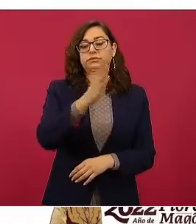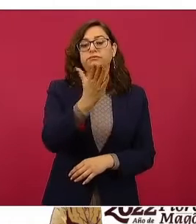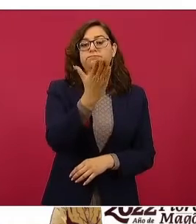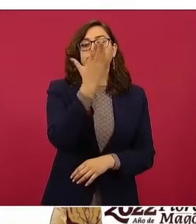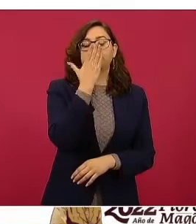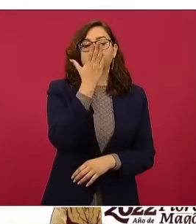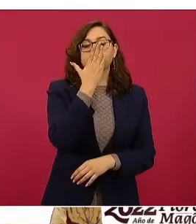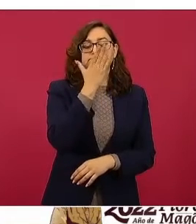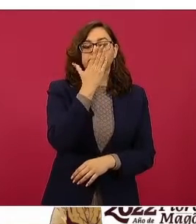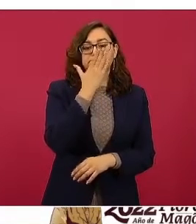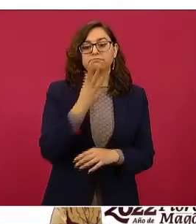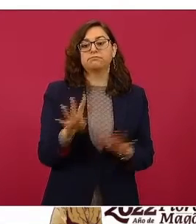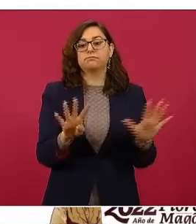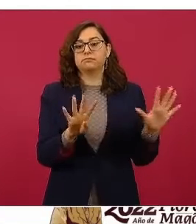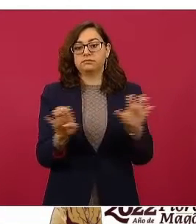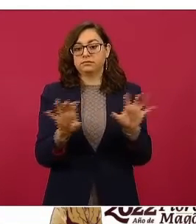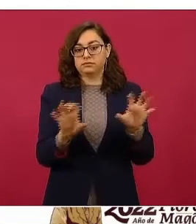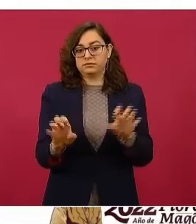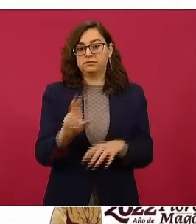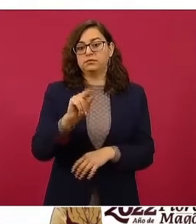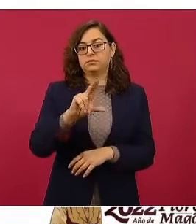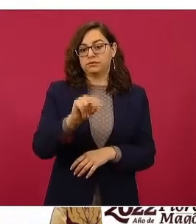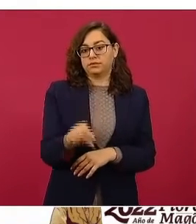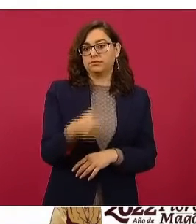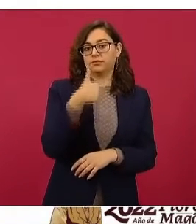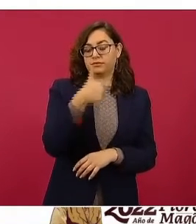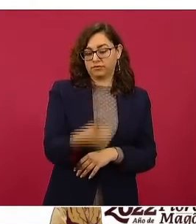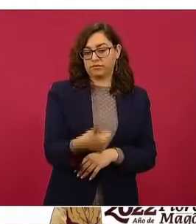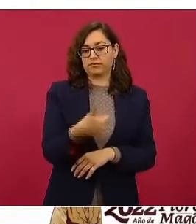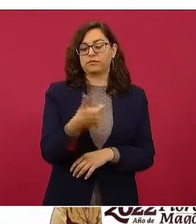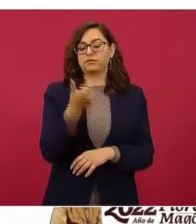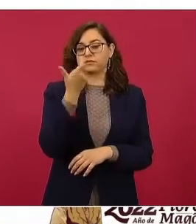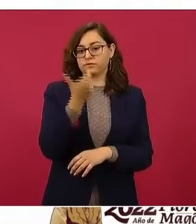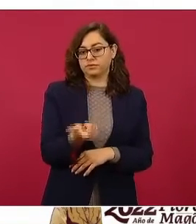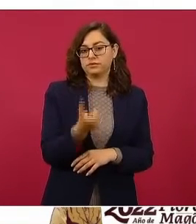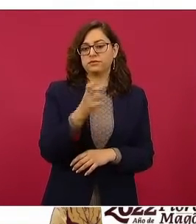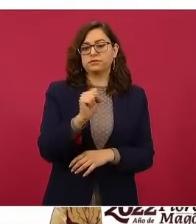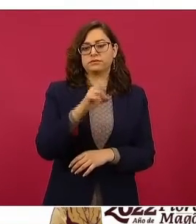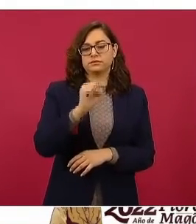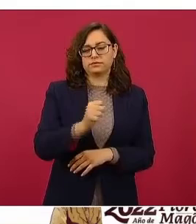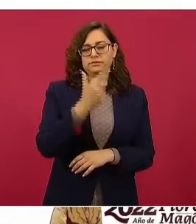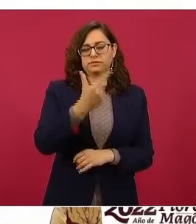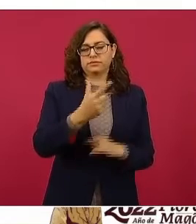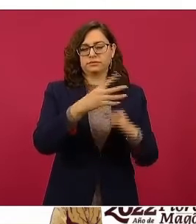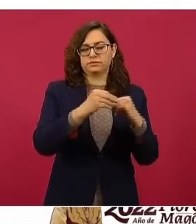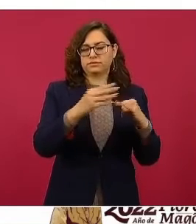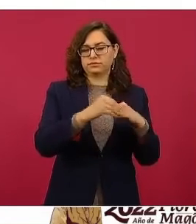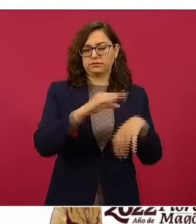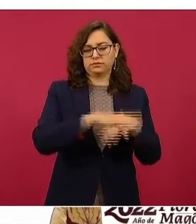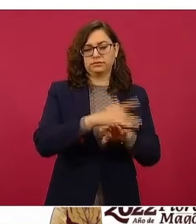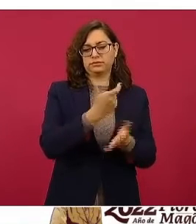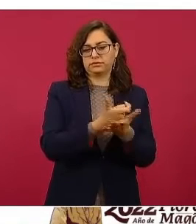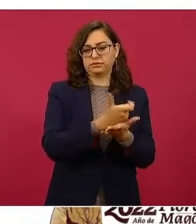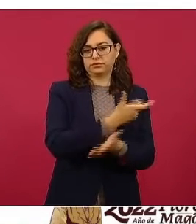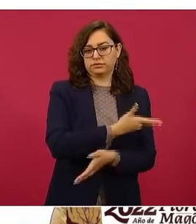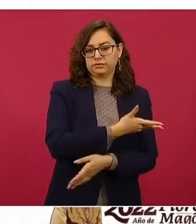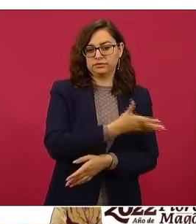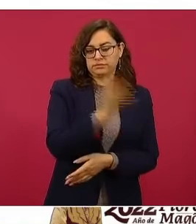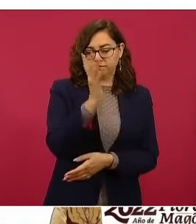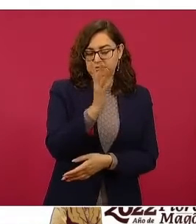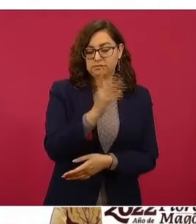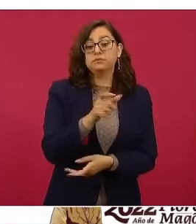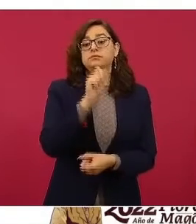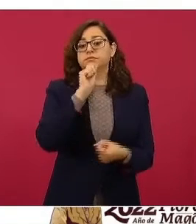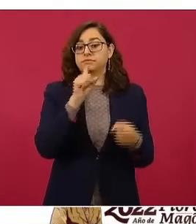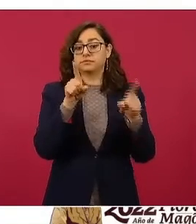Sonora, 986 pesos con 67 centavos, la opción más cara, como también, por ejemplo,